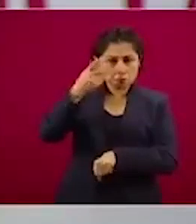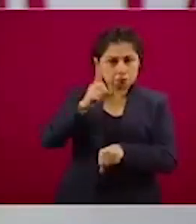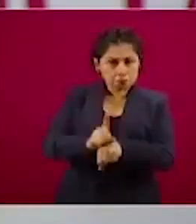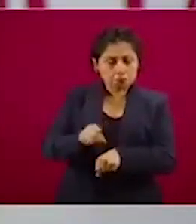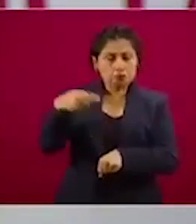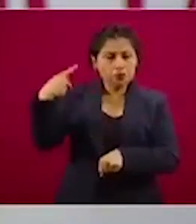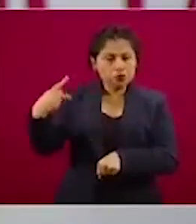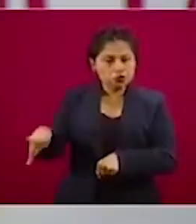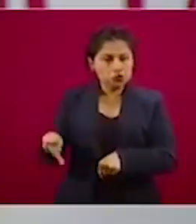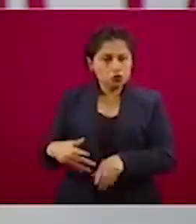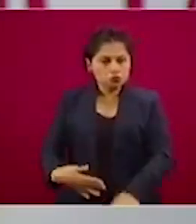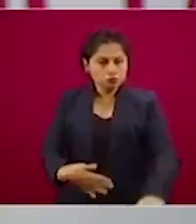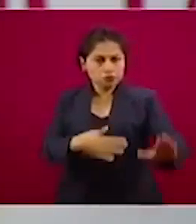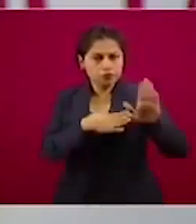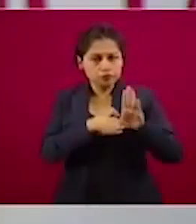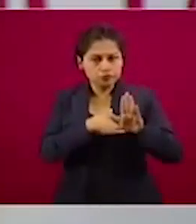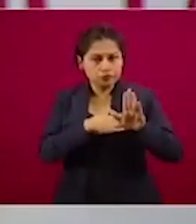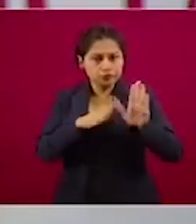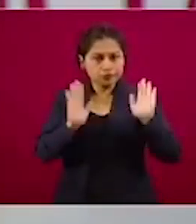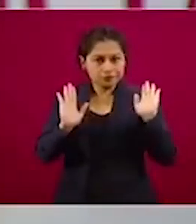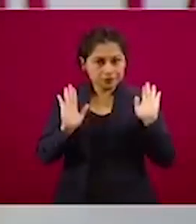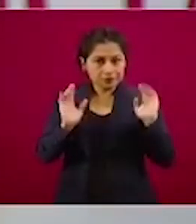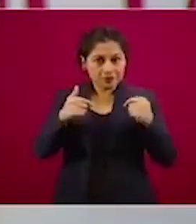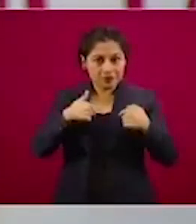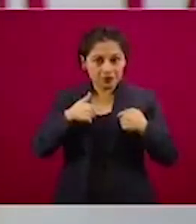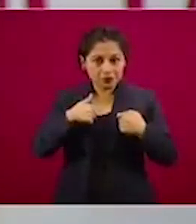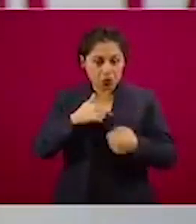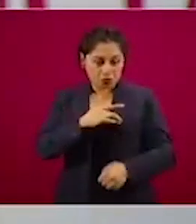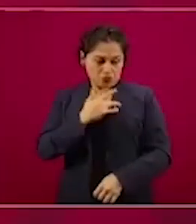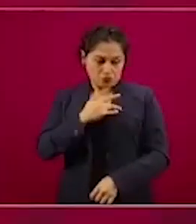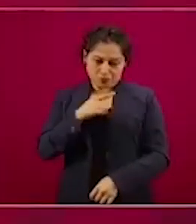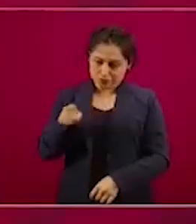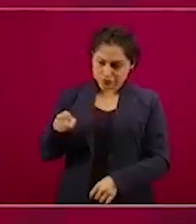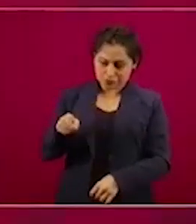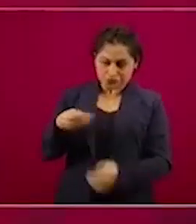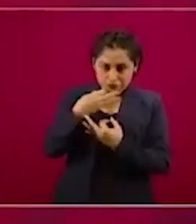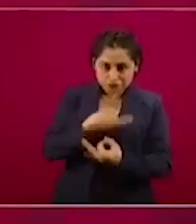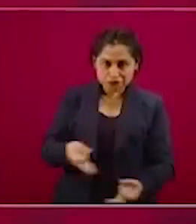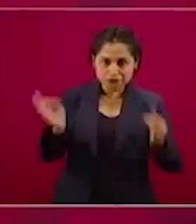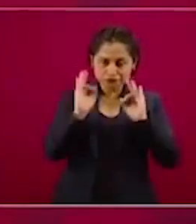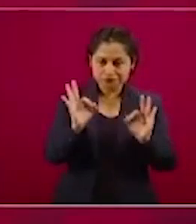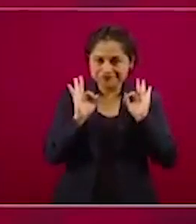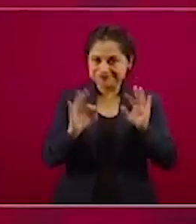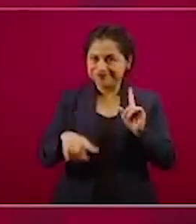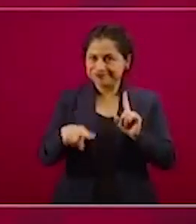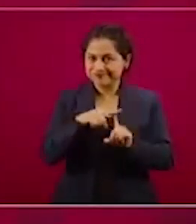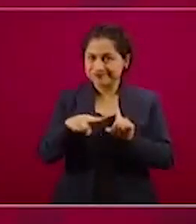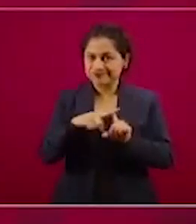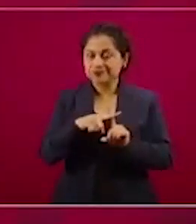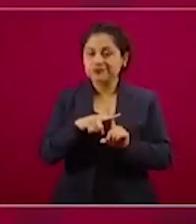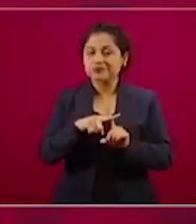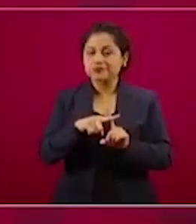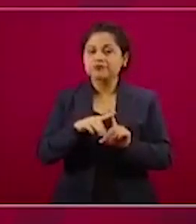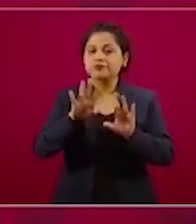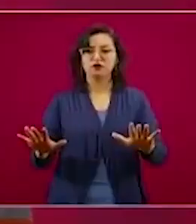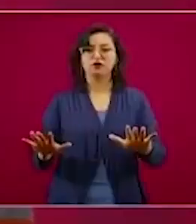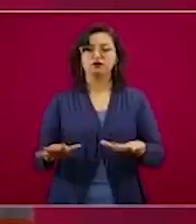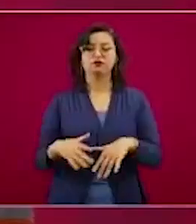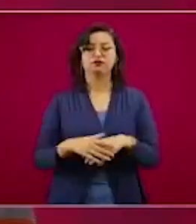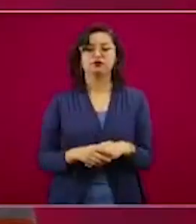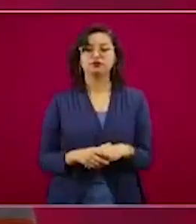pesos para distribuir 340.000 kits con equipo de protección en 51 hospitales de 24 estados.